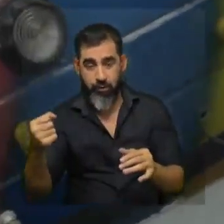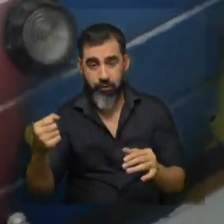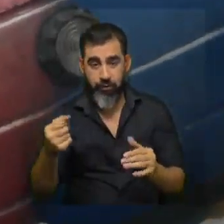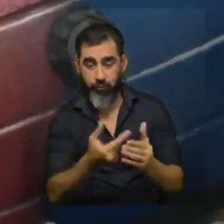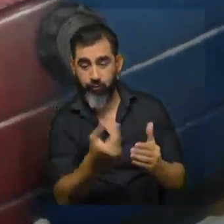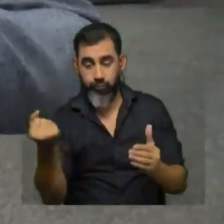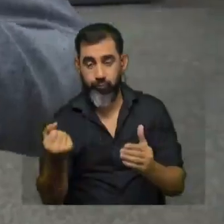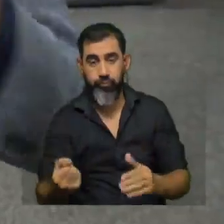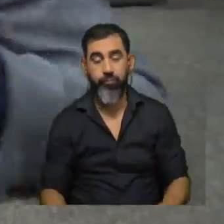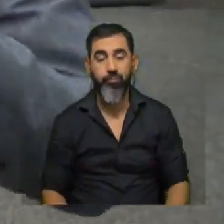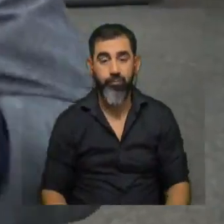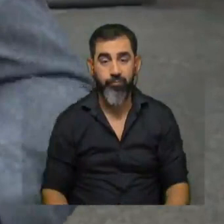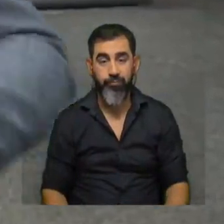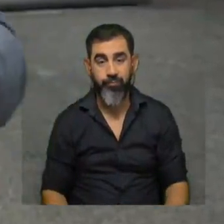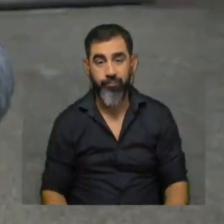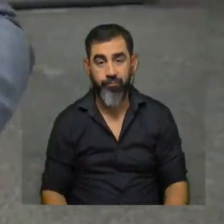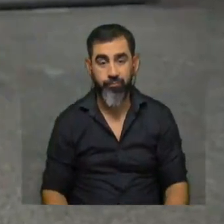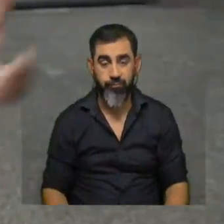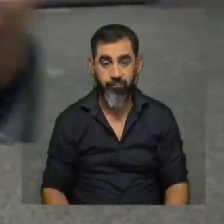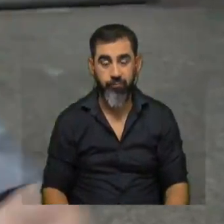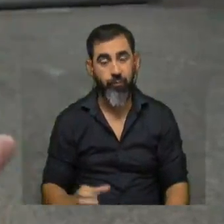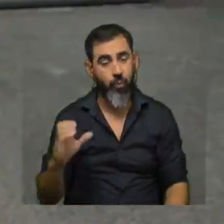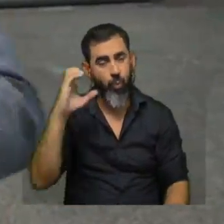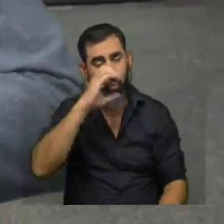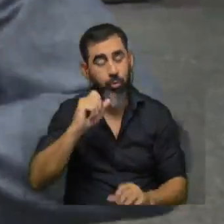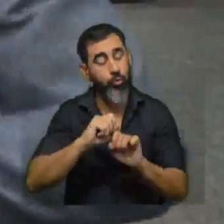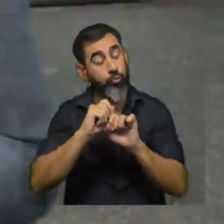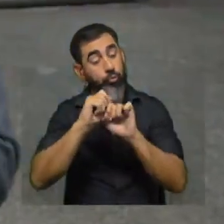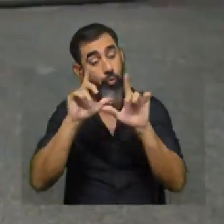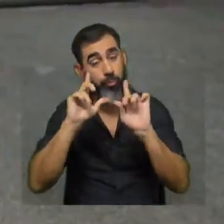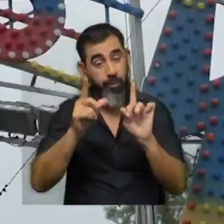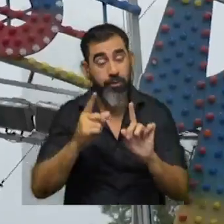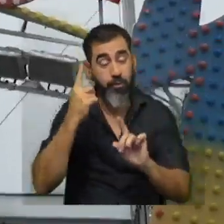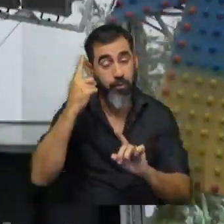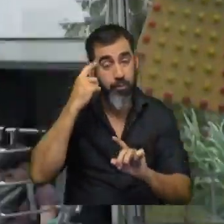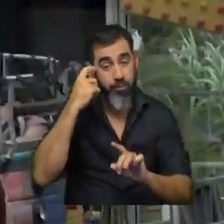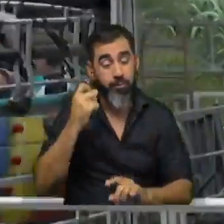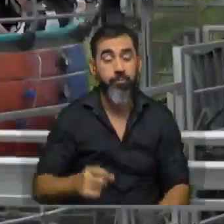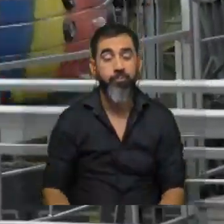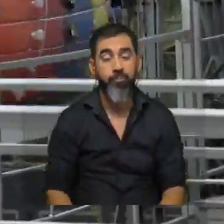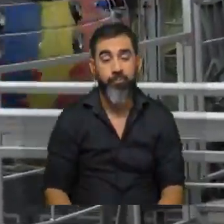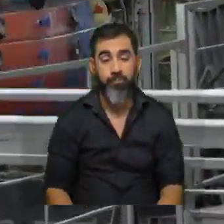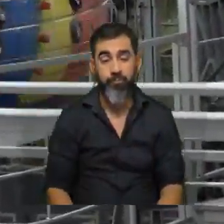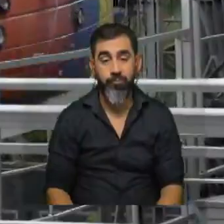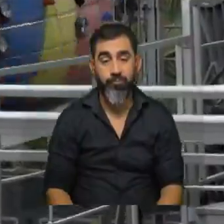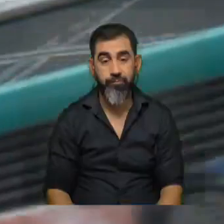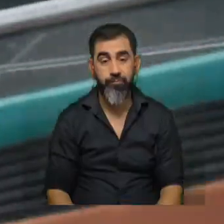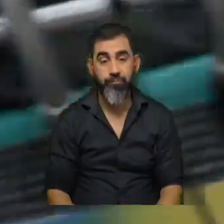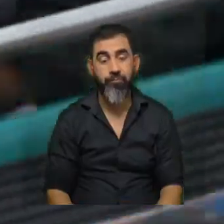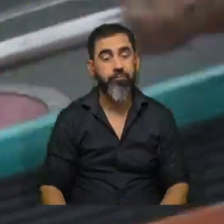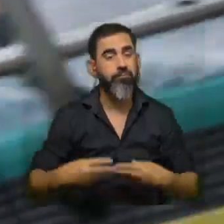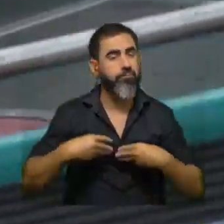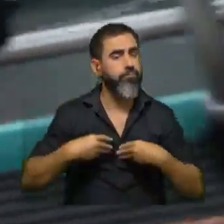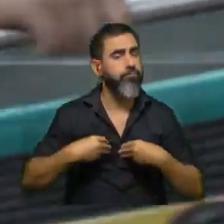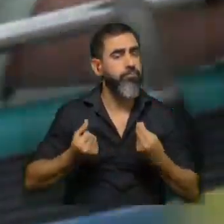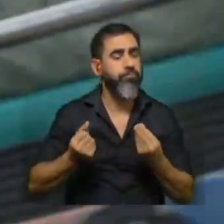te tira y es una cosa bastante curiosa y sorprendente también de experimentar y esa sensación que